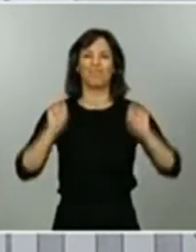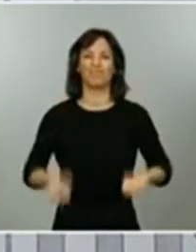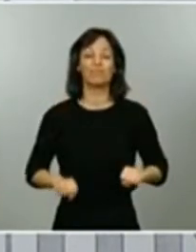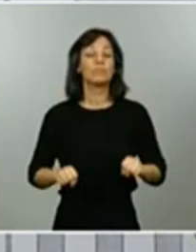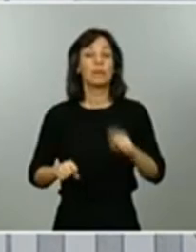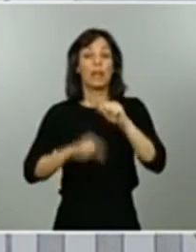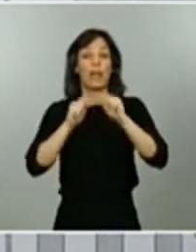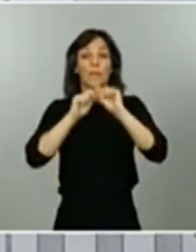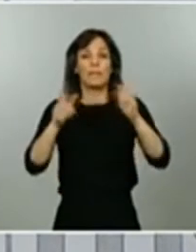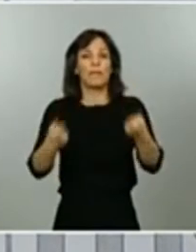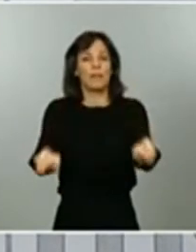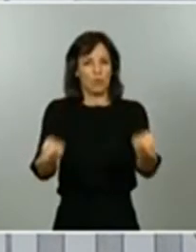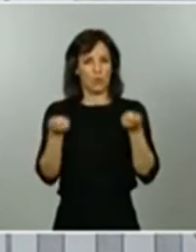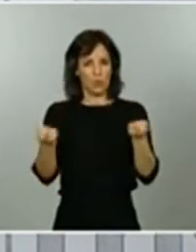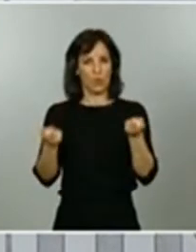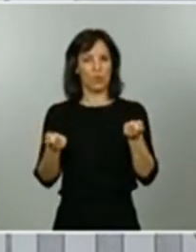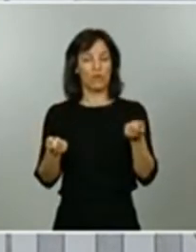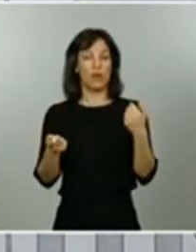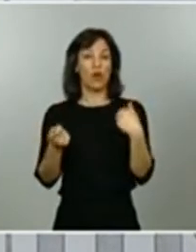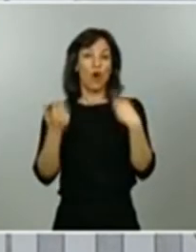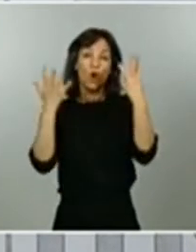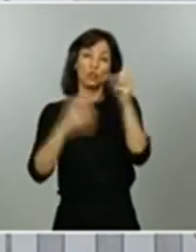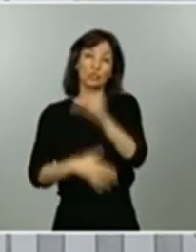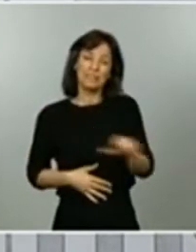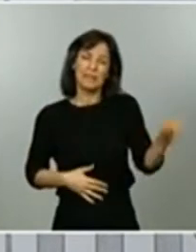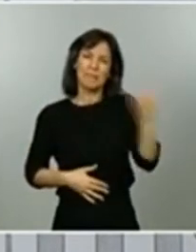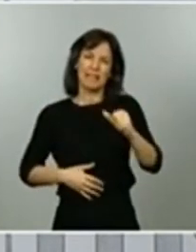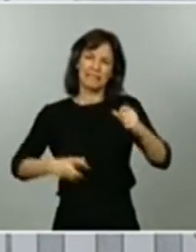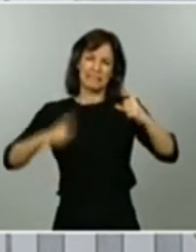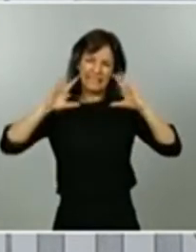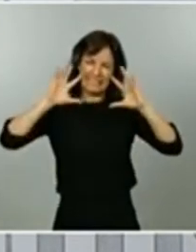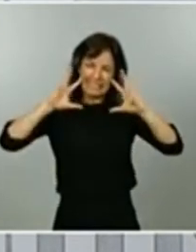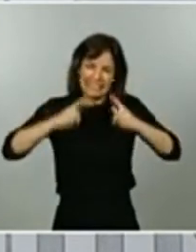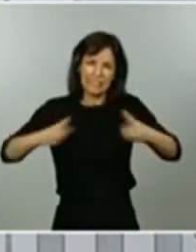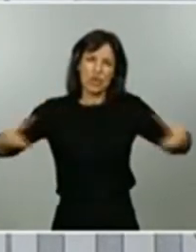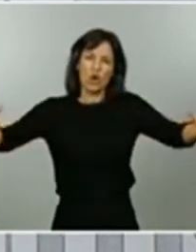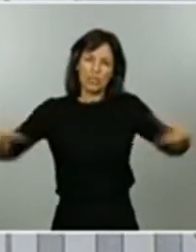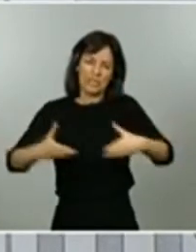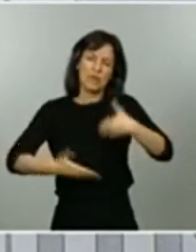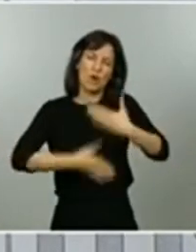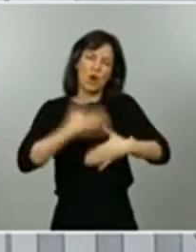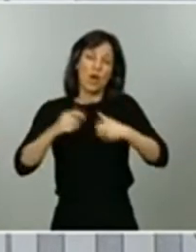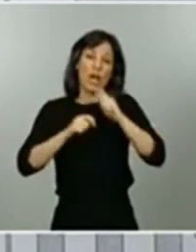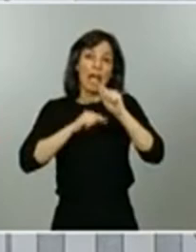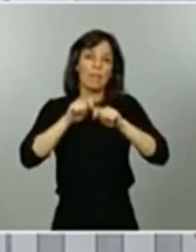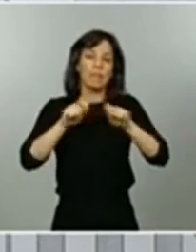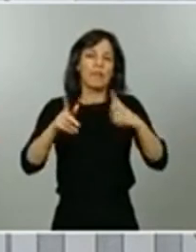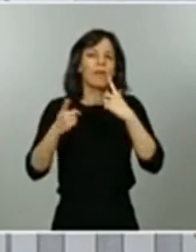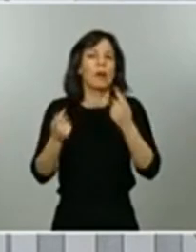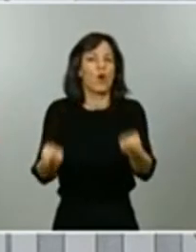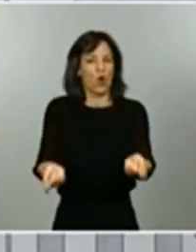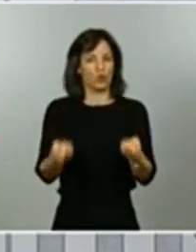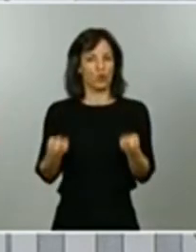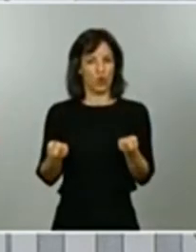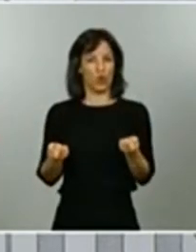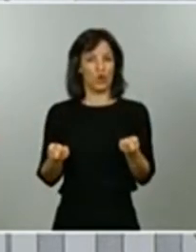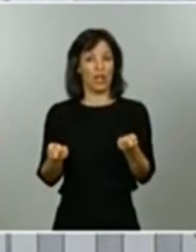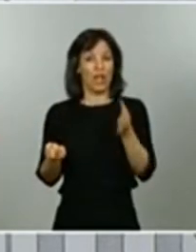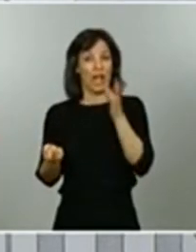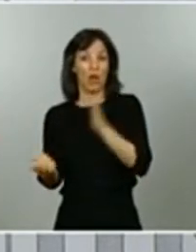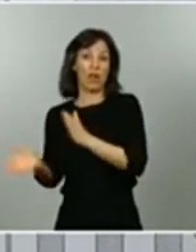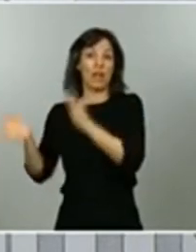conseguido, después de ocho semanas de mucho esfuerzo colectivo, controlar la epidemia y, en esta etapa de desescalada, lo más importante es que